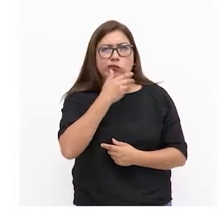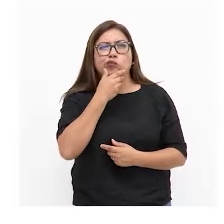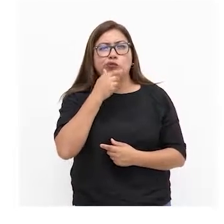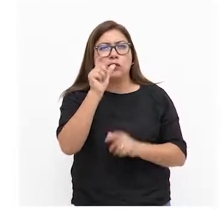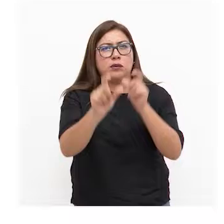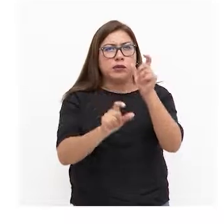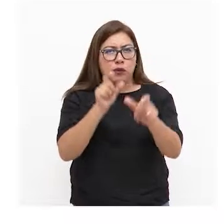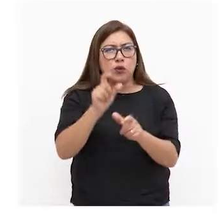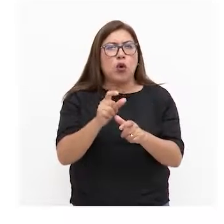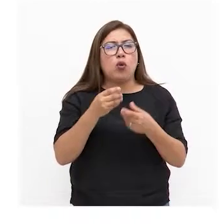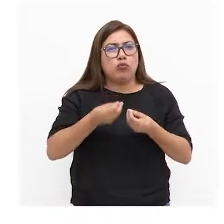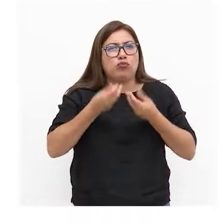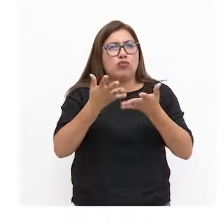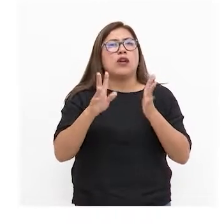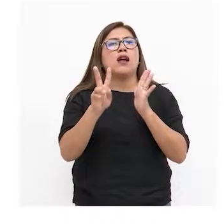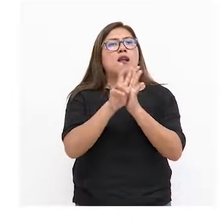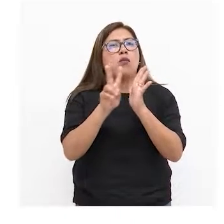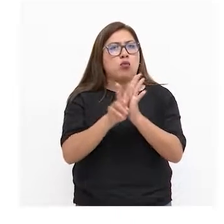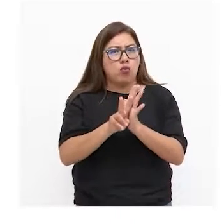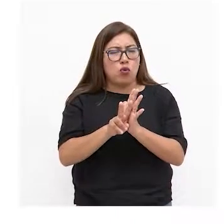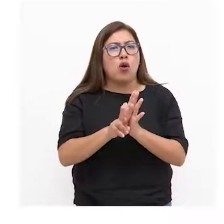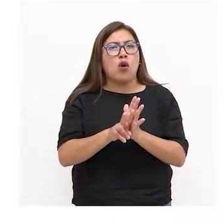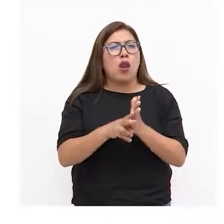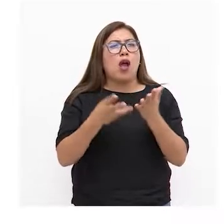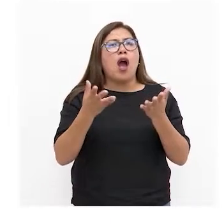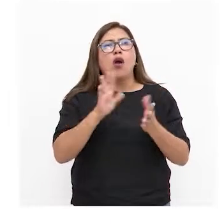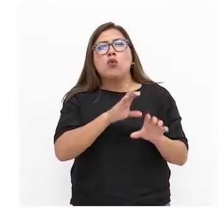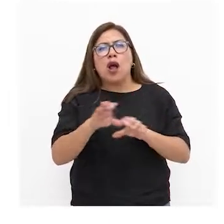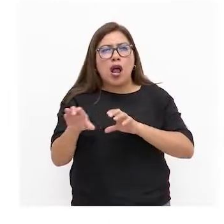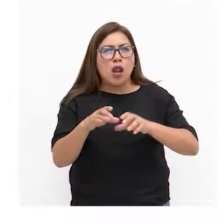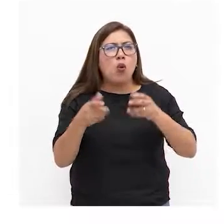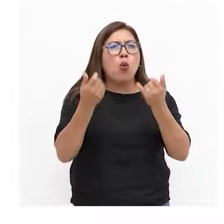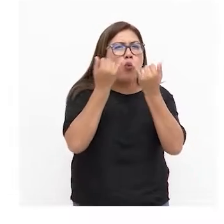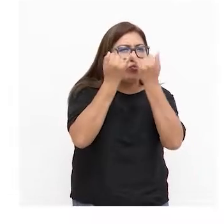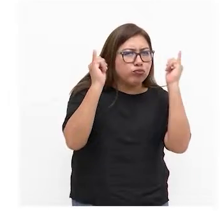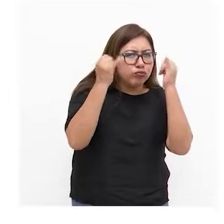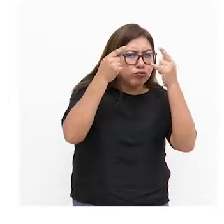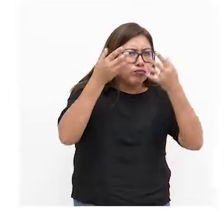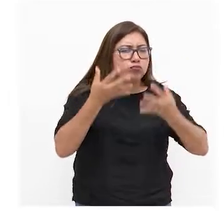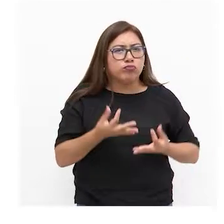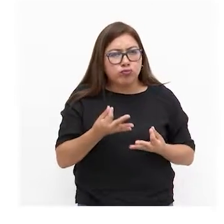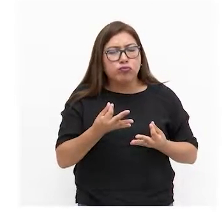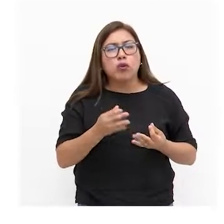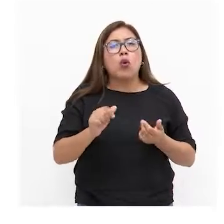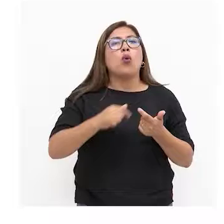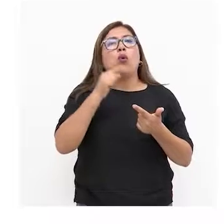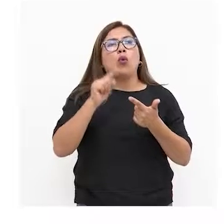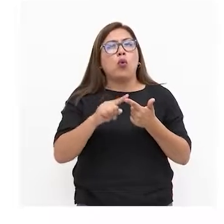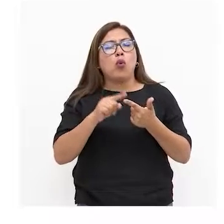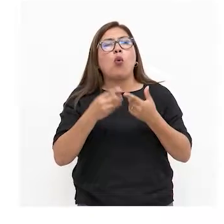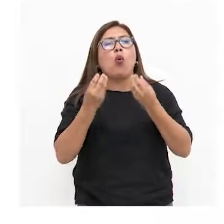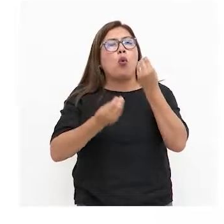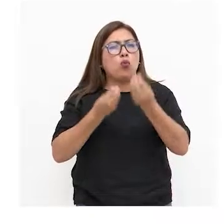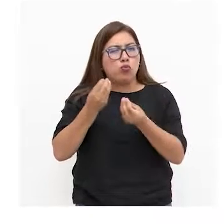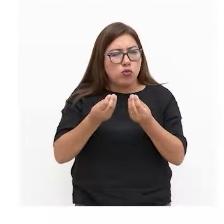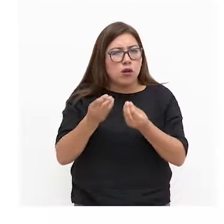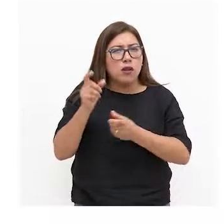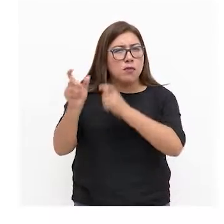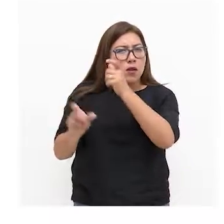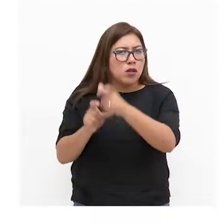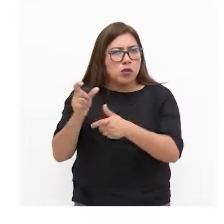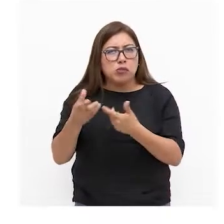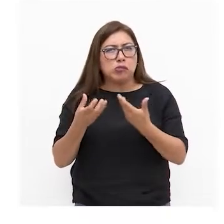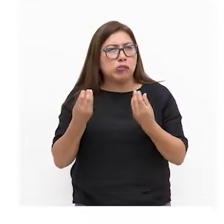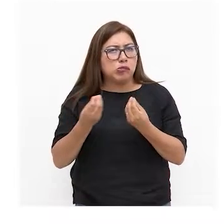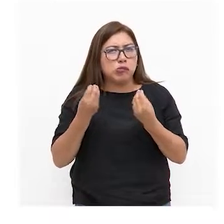formulen su voluntad explicando el acto jurídico y sus consecuencias los segundos operan en el caso de personas